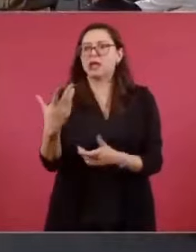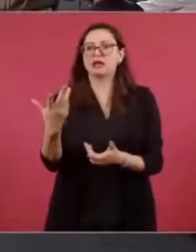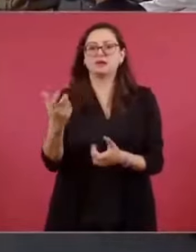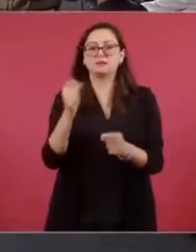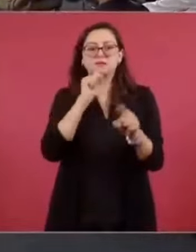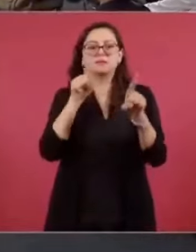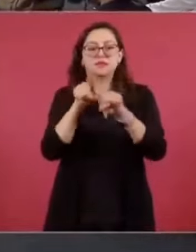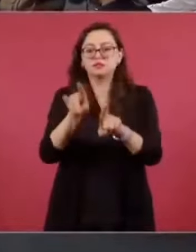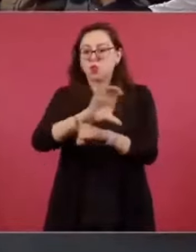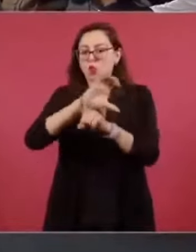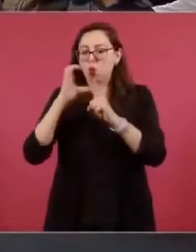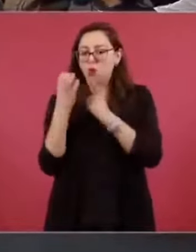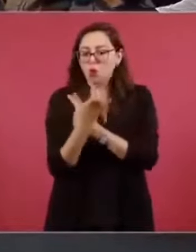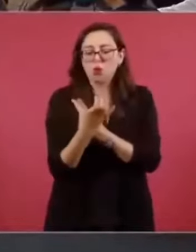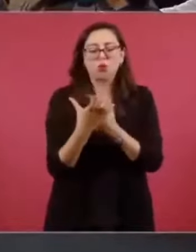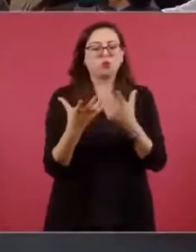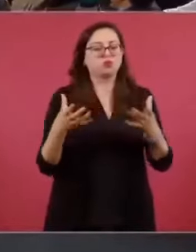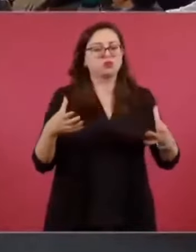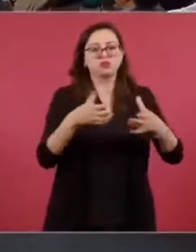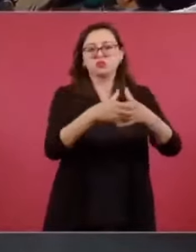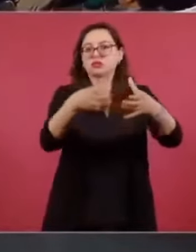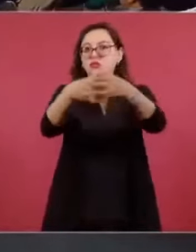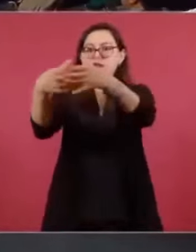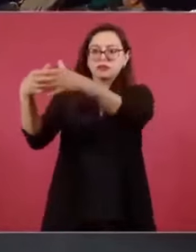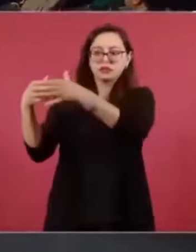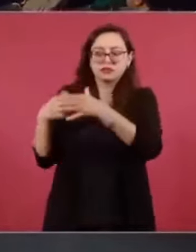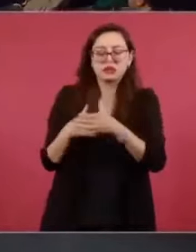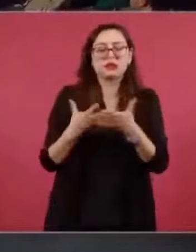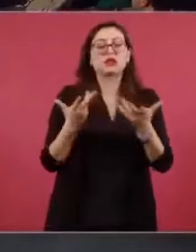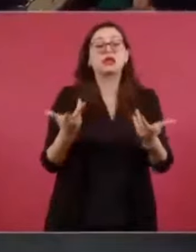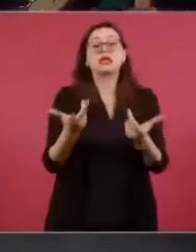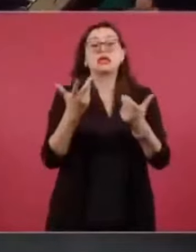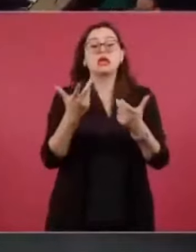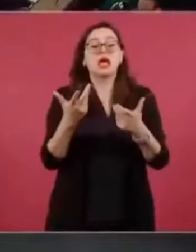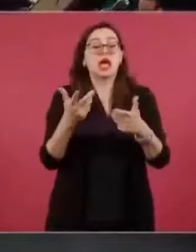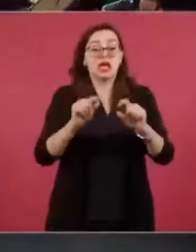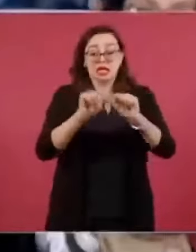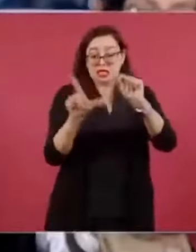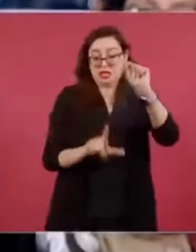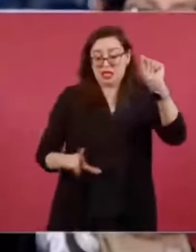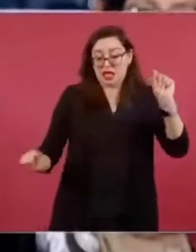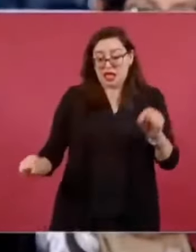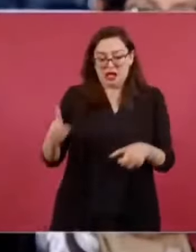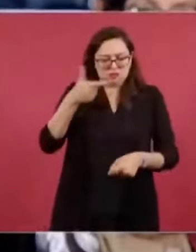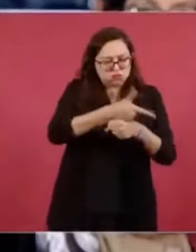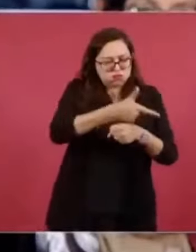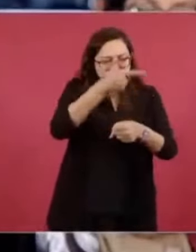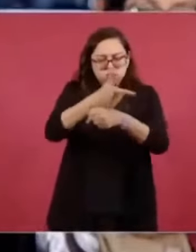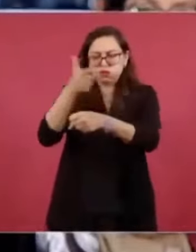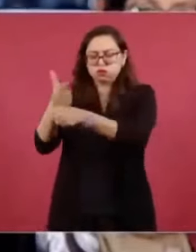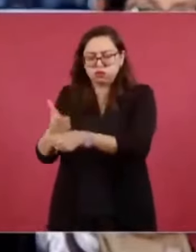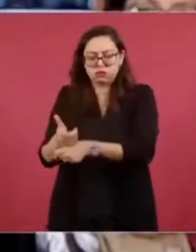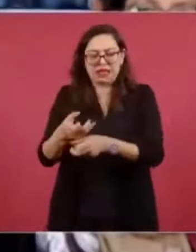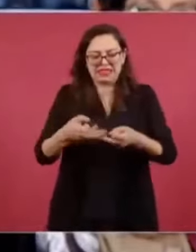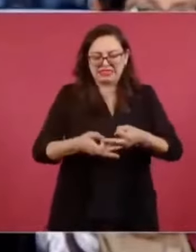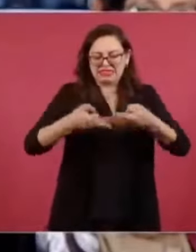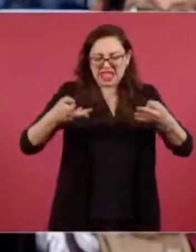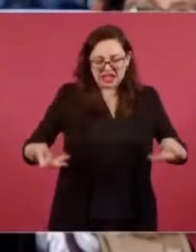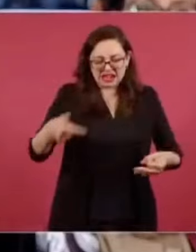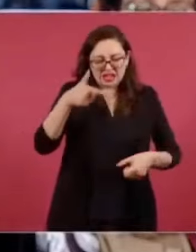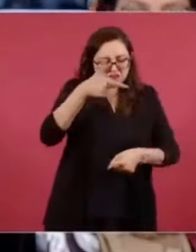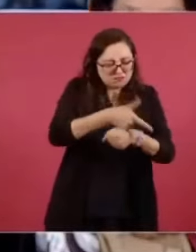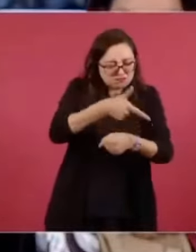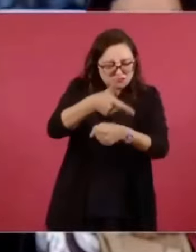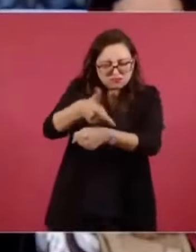el número de fosas clandestinas ubicadas en todo el territorio mexicano. Estábamos revisando y hasta el último corte está hasta el mes de abril